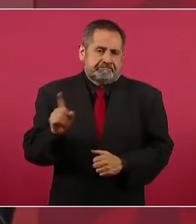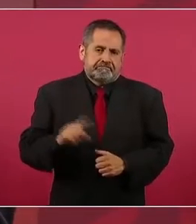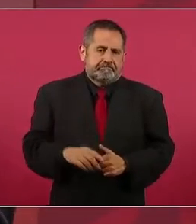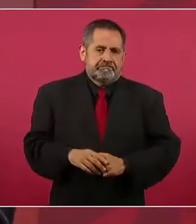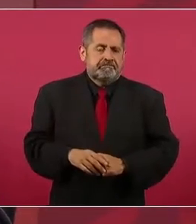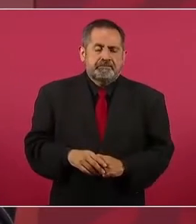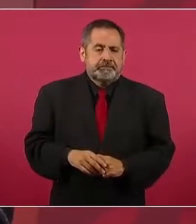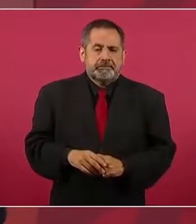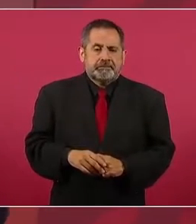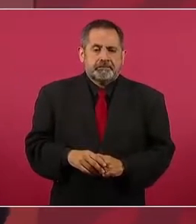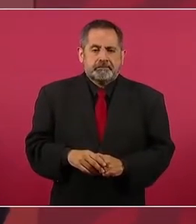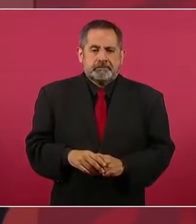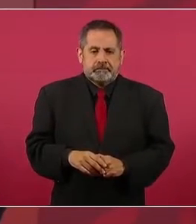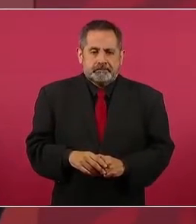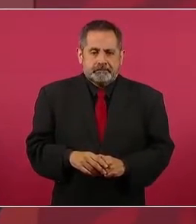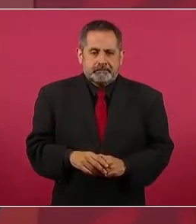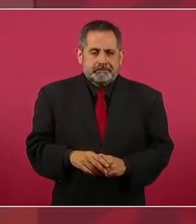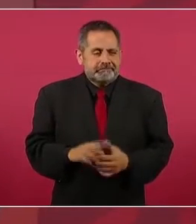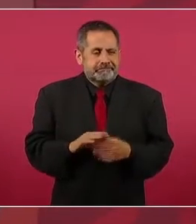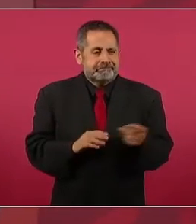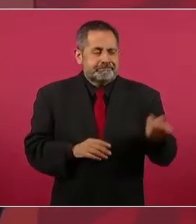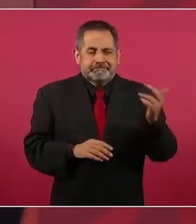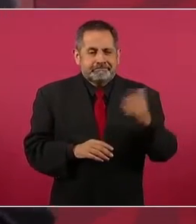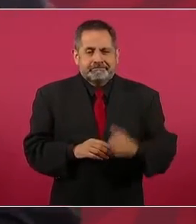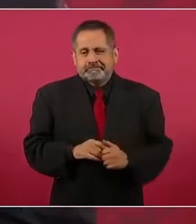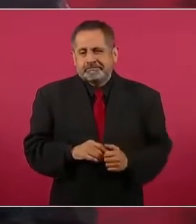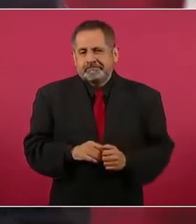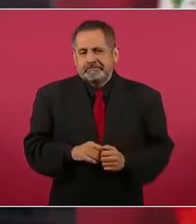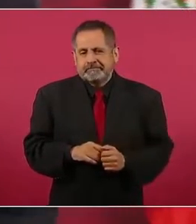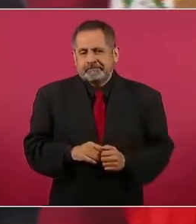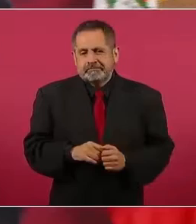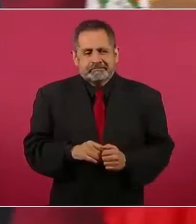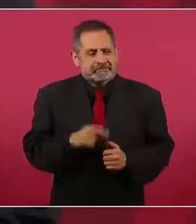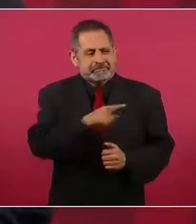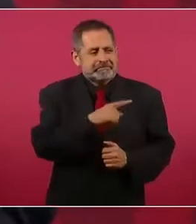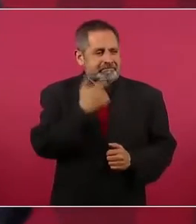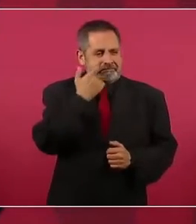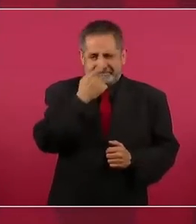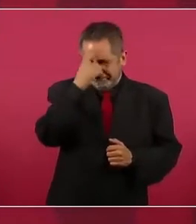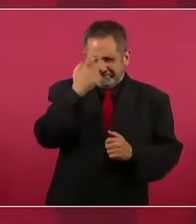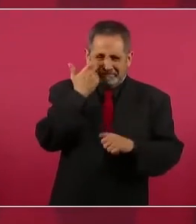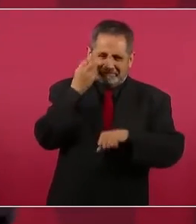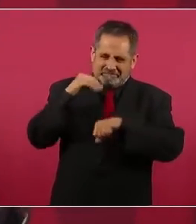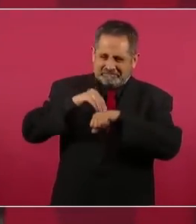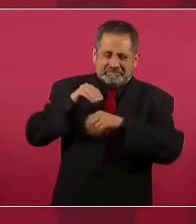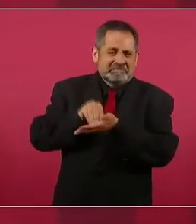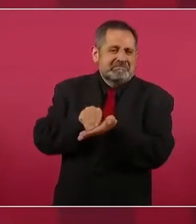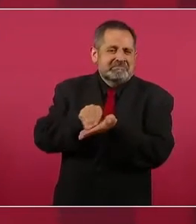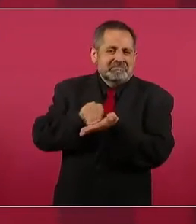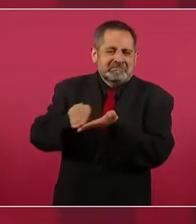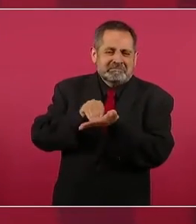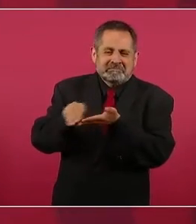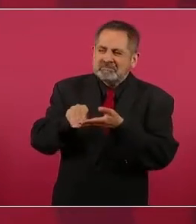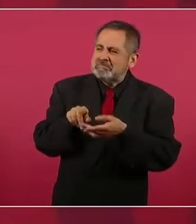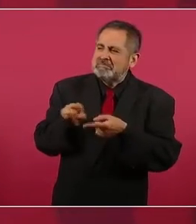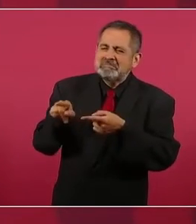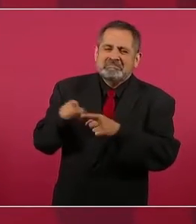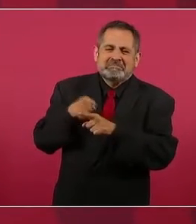Y para no decir que es una calumnia, como muchas otras.